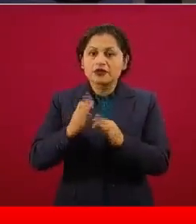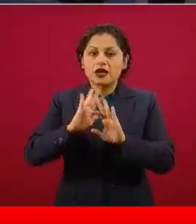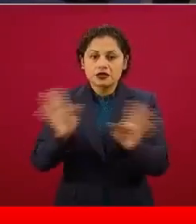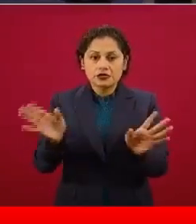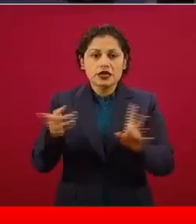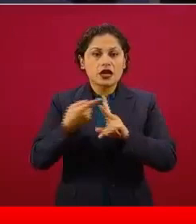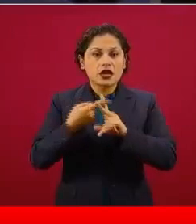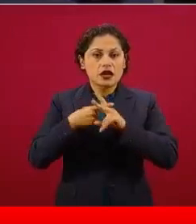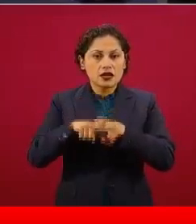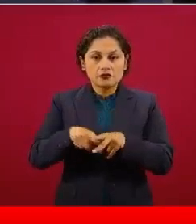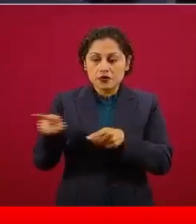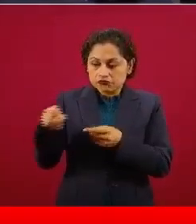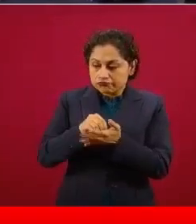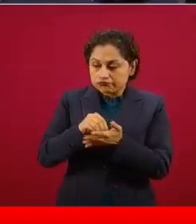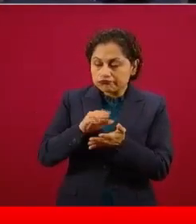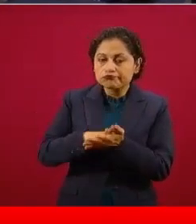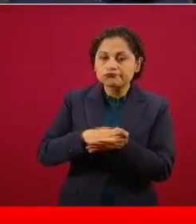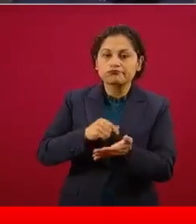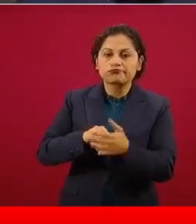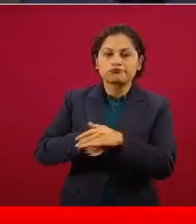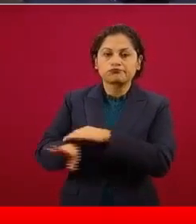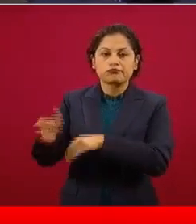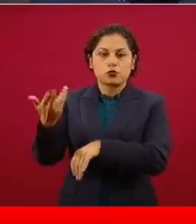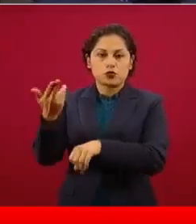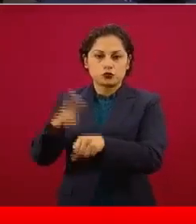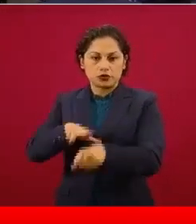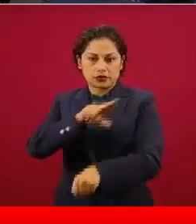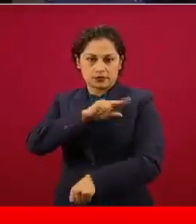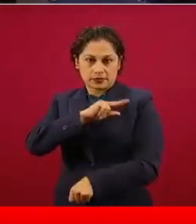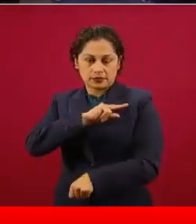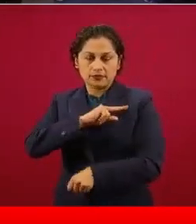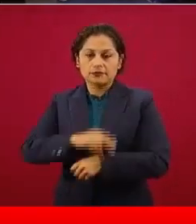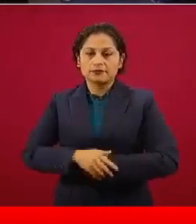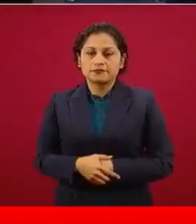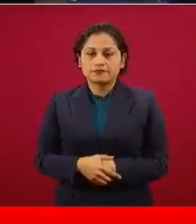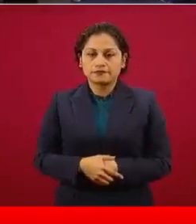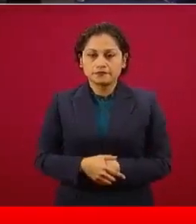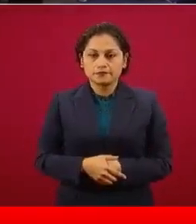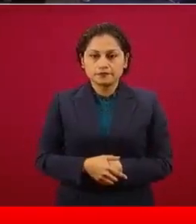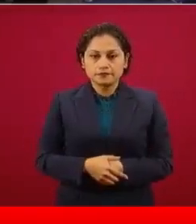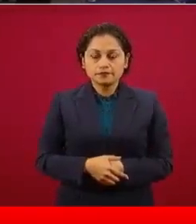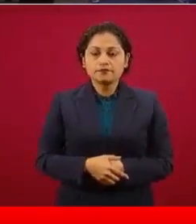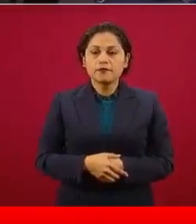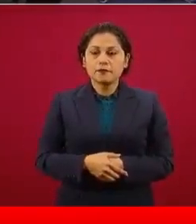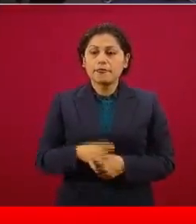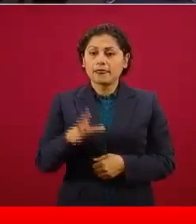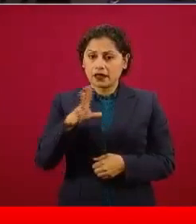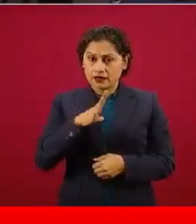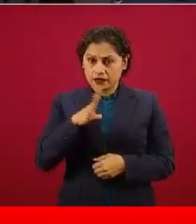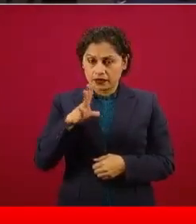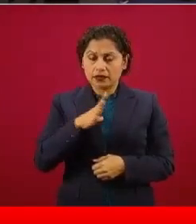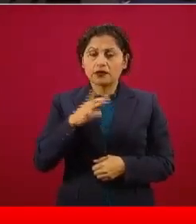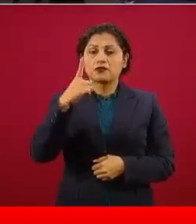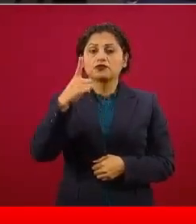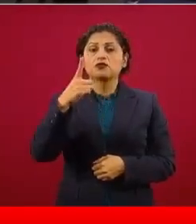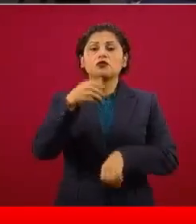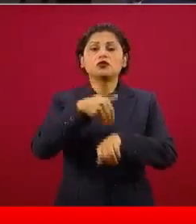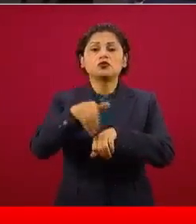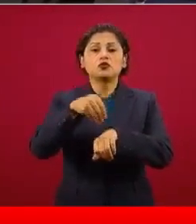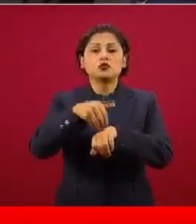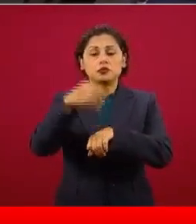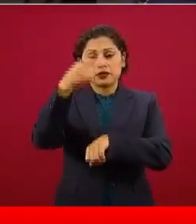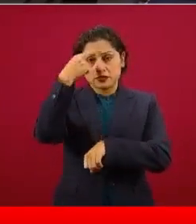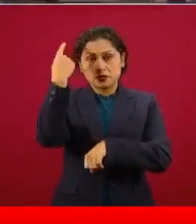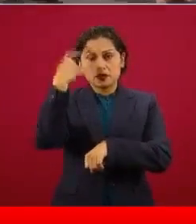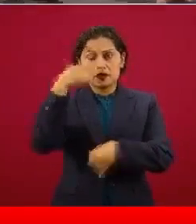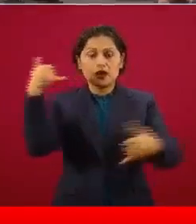hospitales. Estos son algunos de los primeros resultados. Tenemos un call center, una central telefónica, es lo que